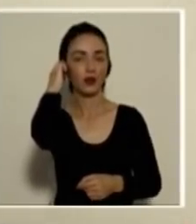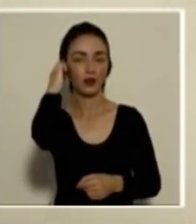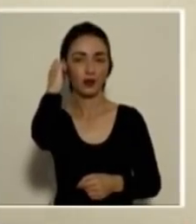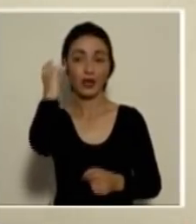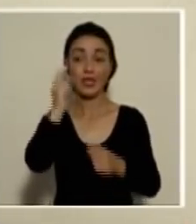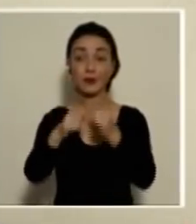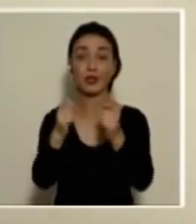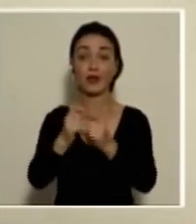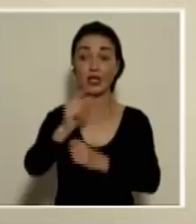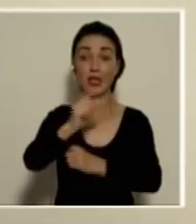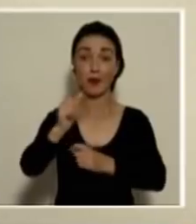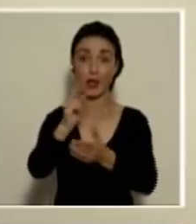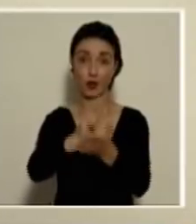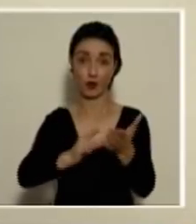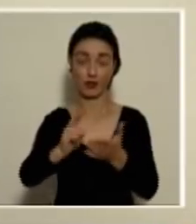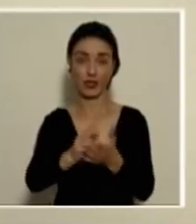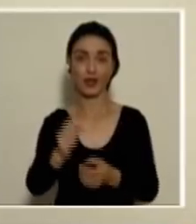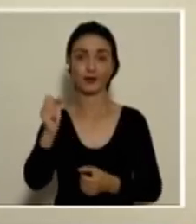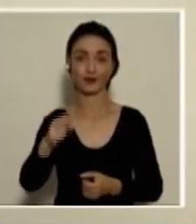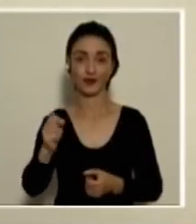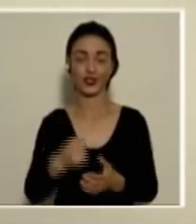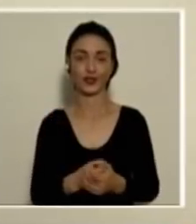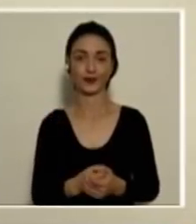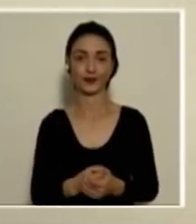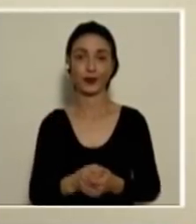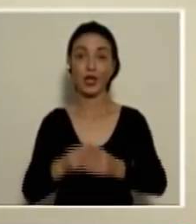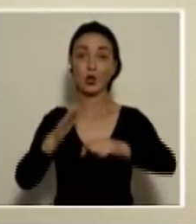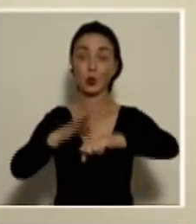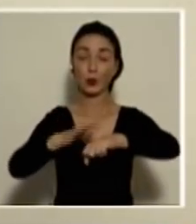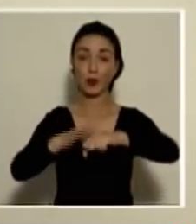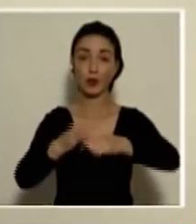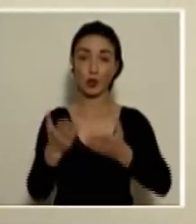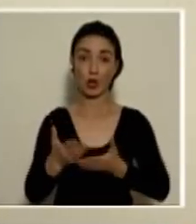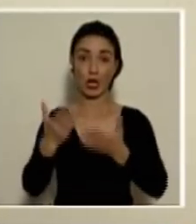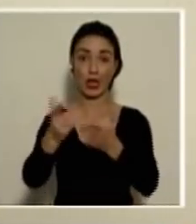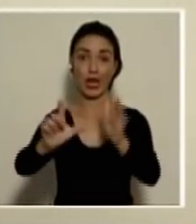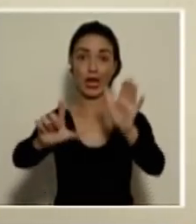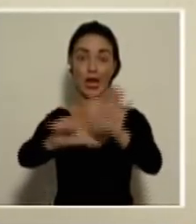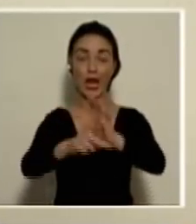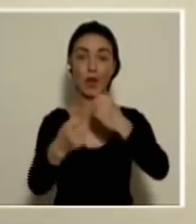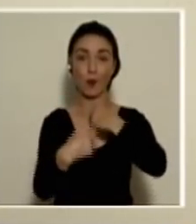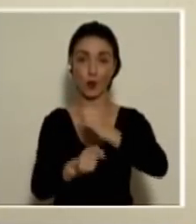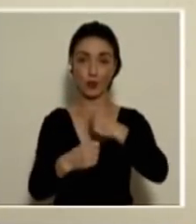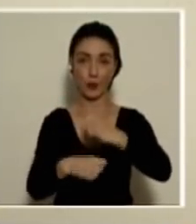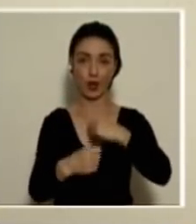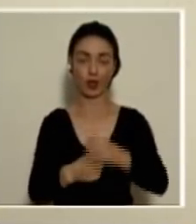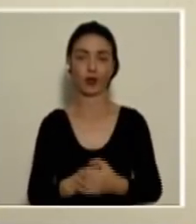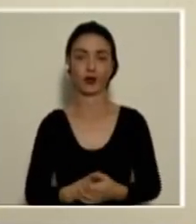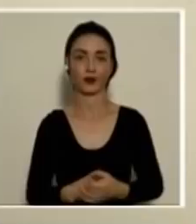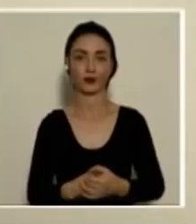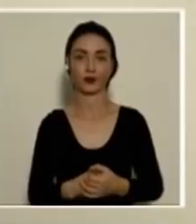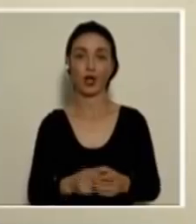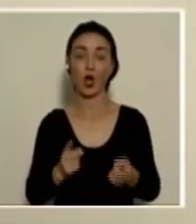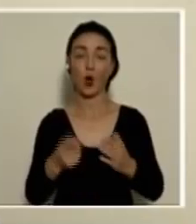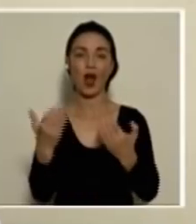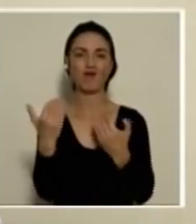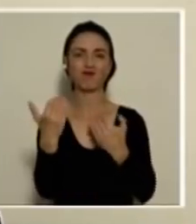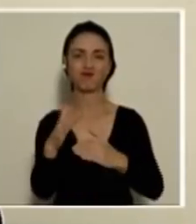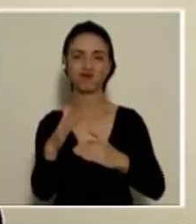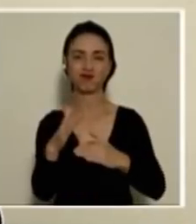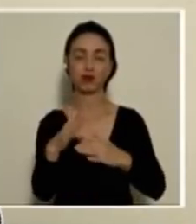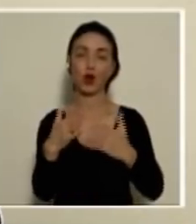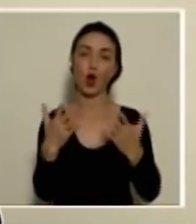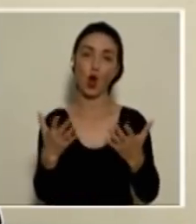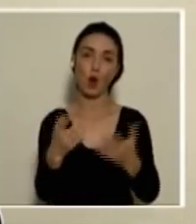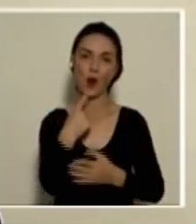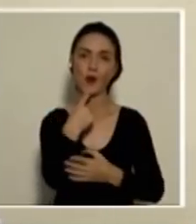Universidad. Para el Semanario, sí. Efectivamente es una potestad que le da la ley a los municipios, a los consejos municipales, el restringir o